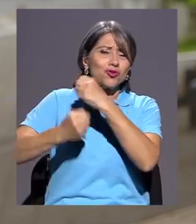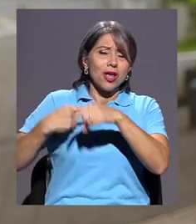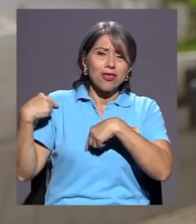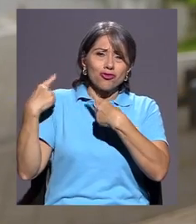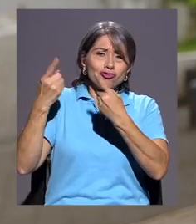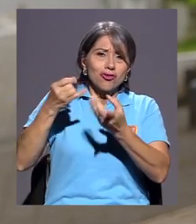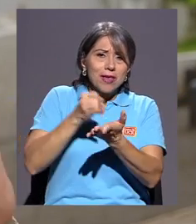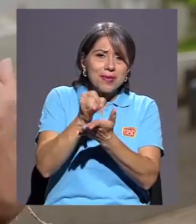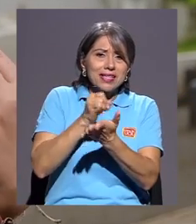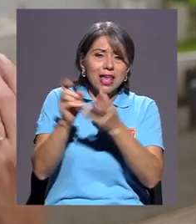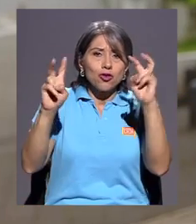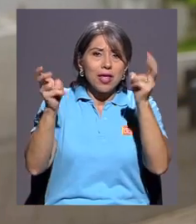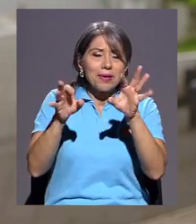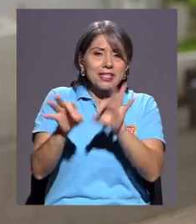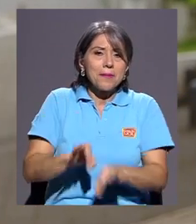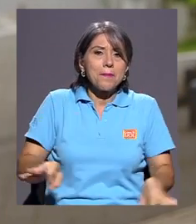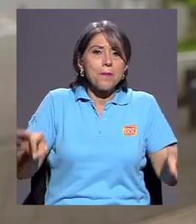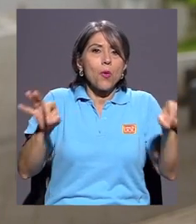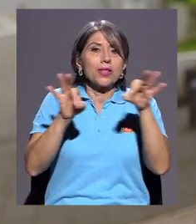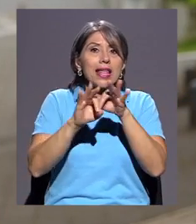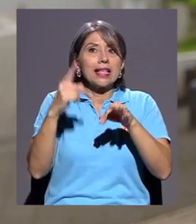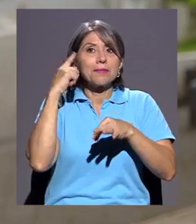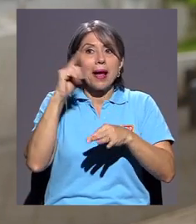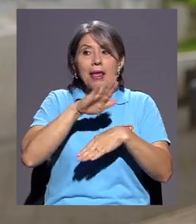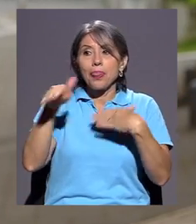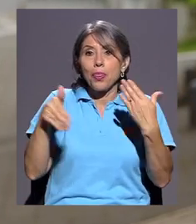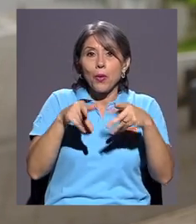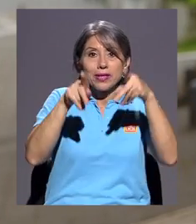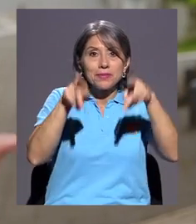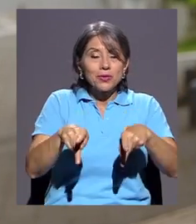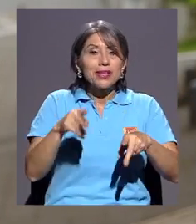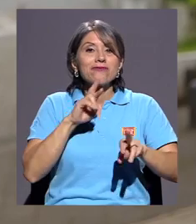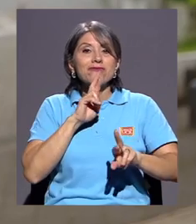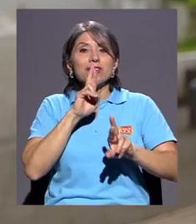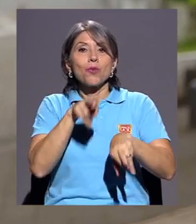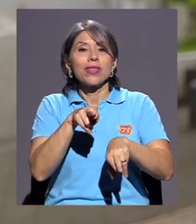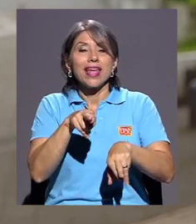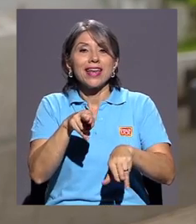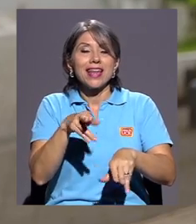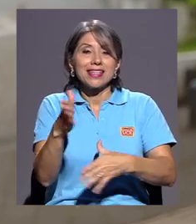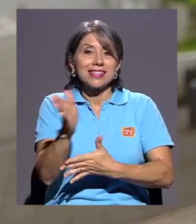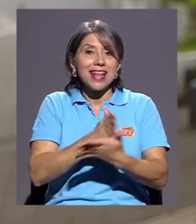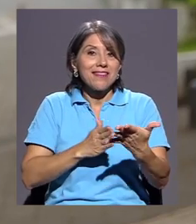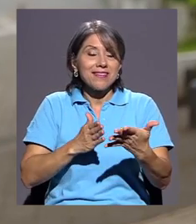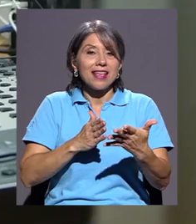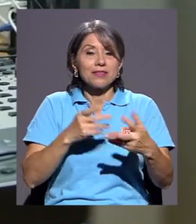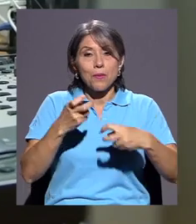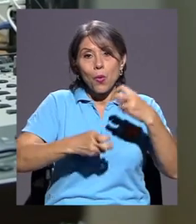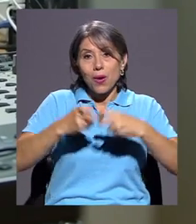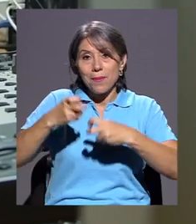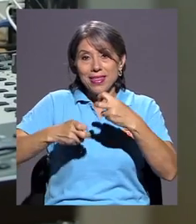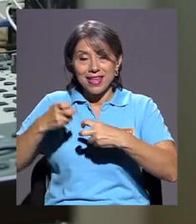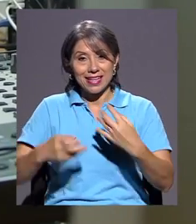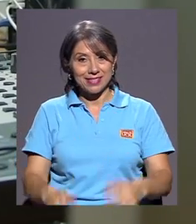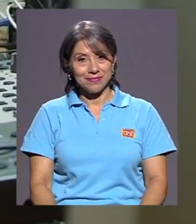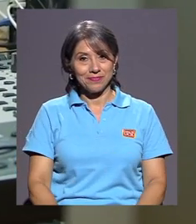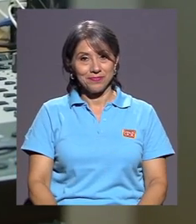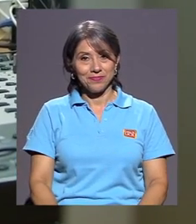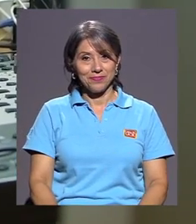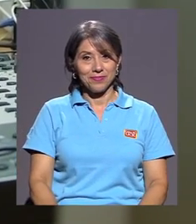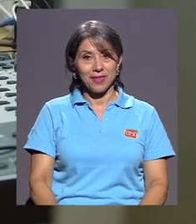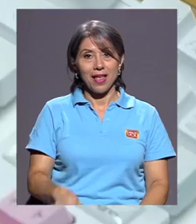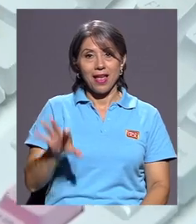son importantes para el común denominador de la población, para dar respuesta a ciertas problemáticas.